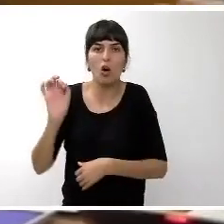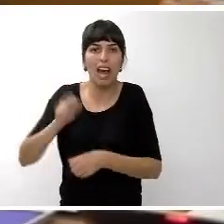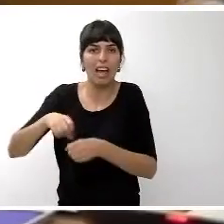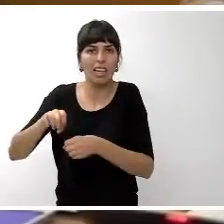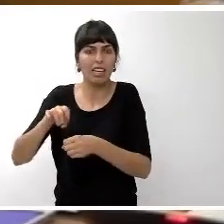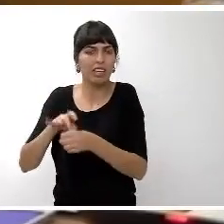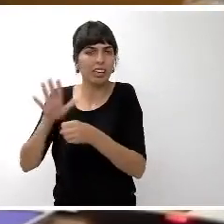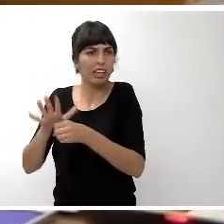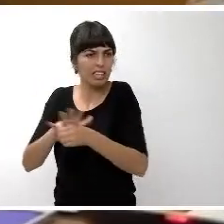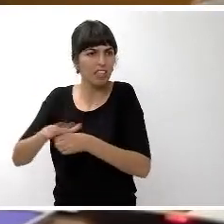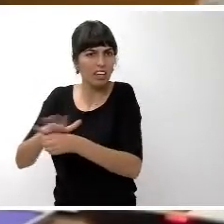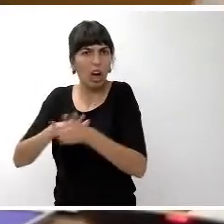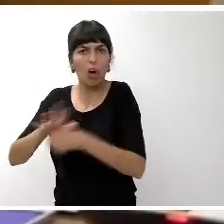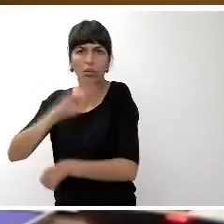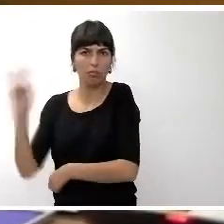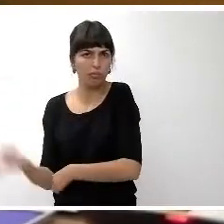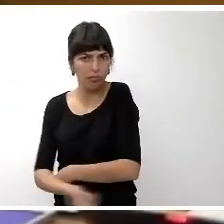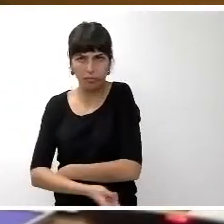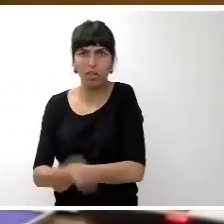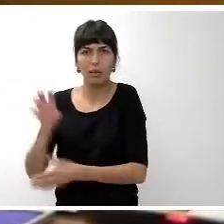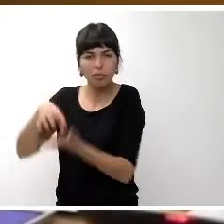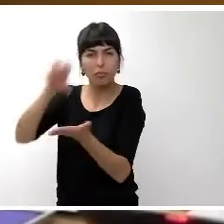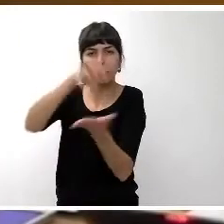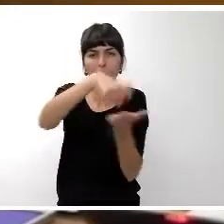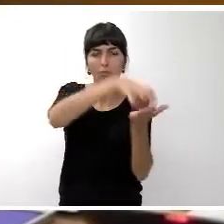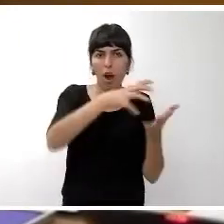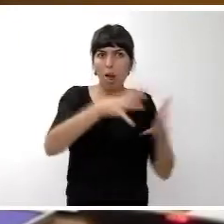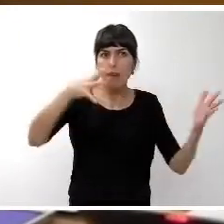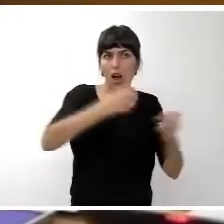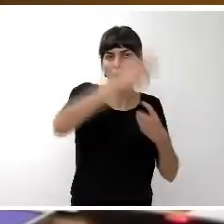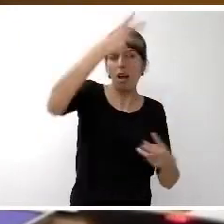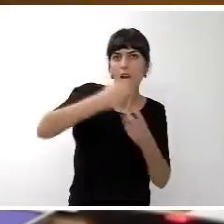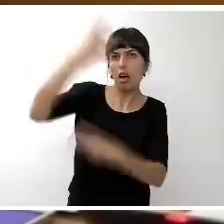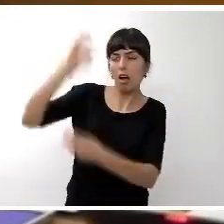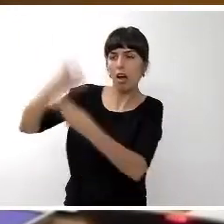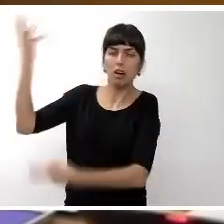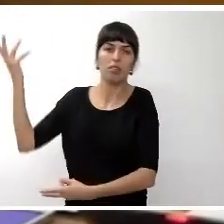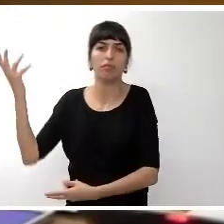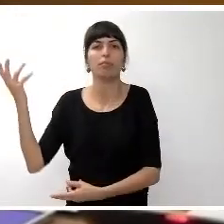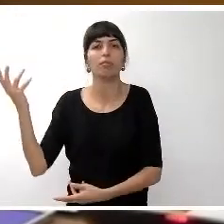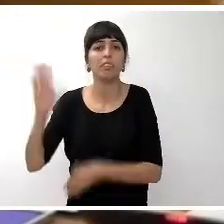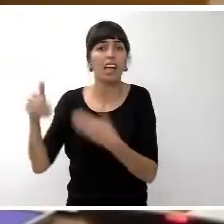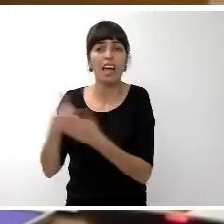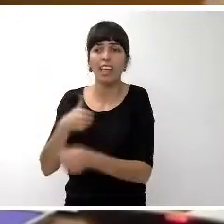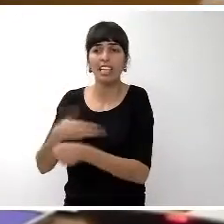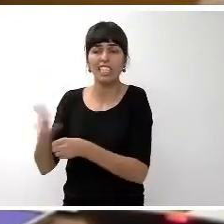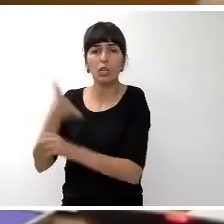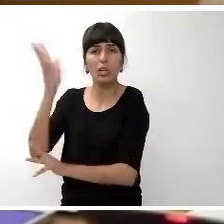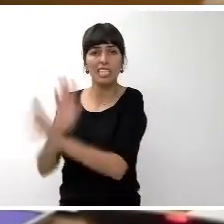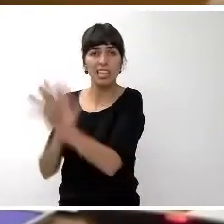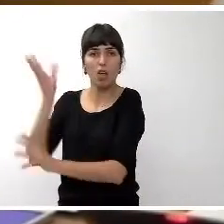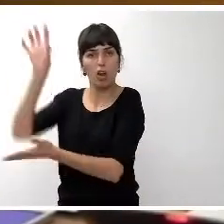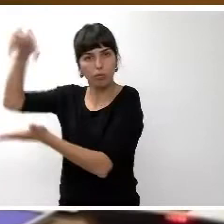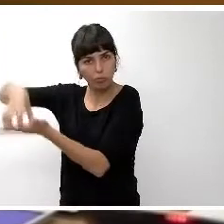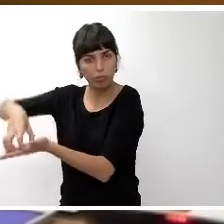hasta el día que no la descartemos definitivamente incluso la posibilidad a la sombra de una incineradora de residuos ¿no? necesitamos actuaciones